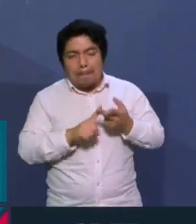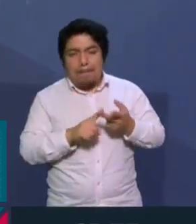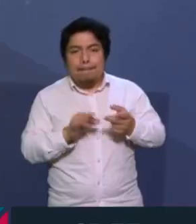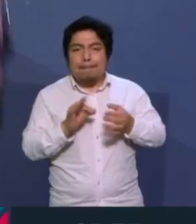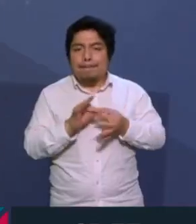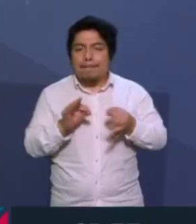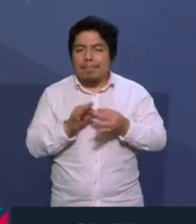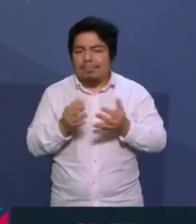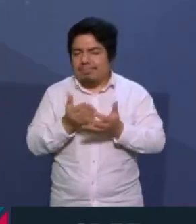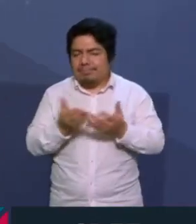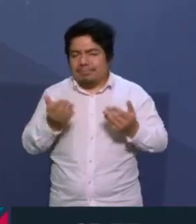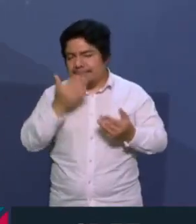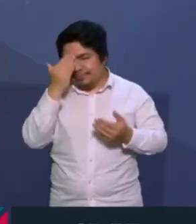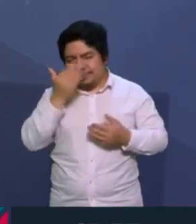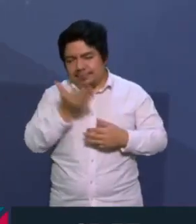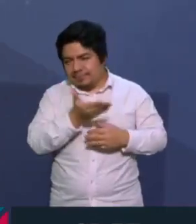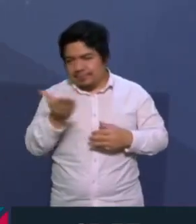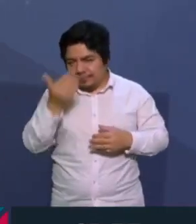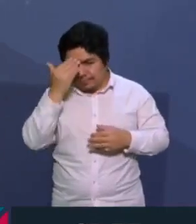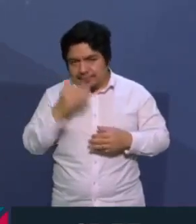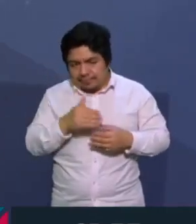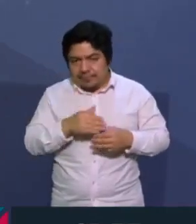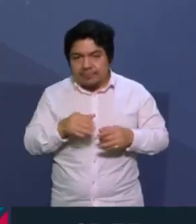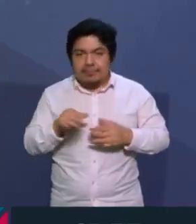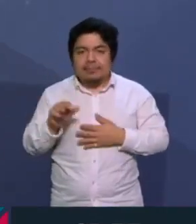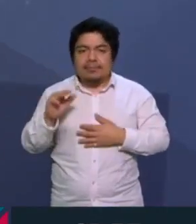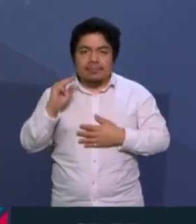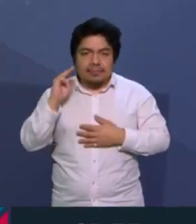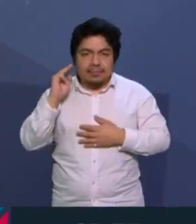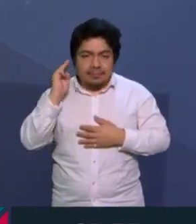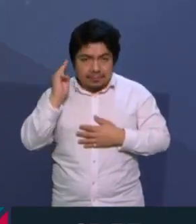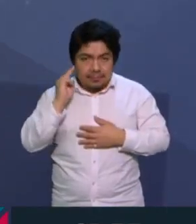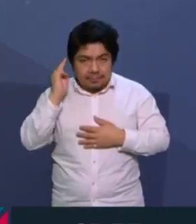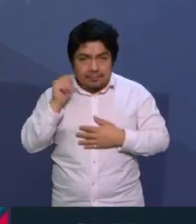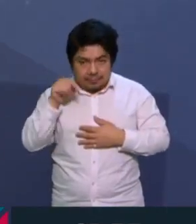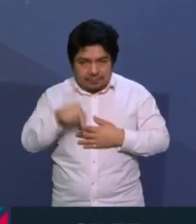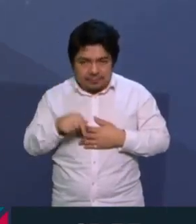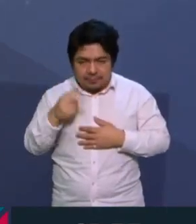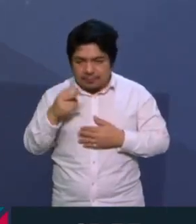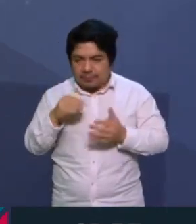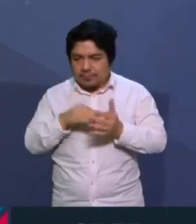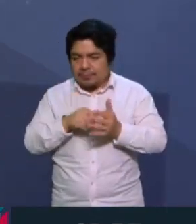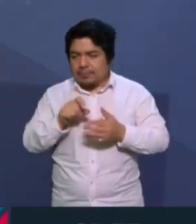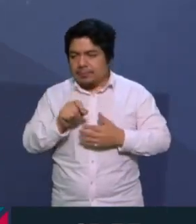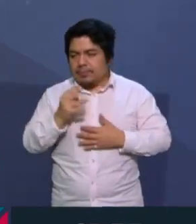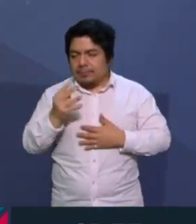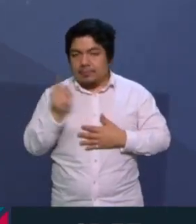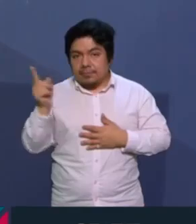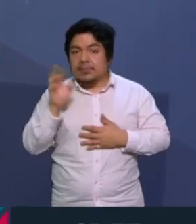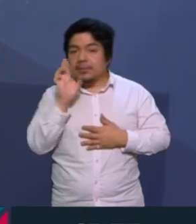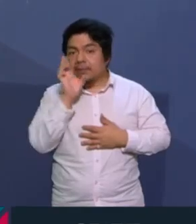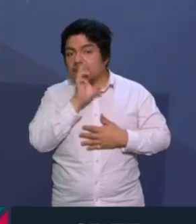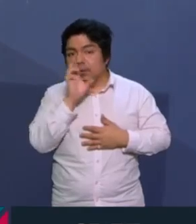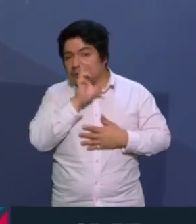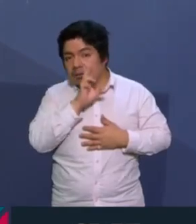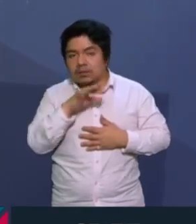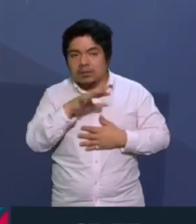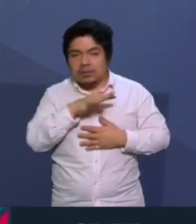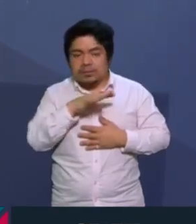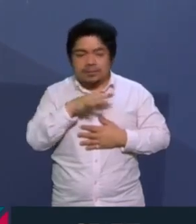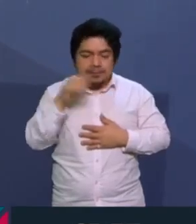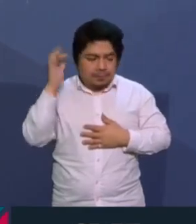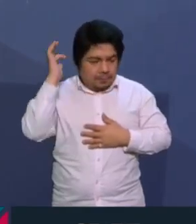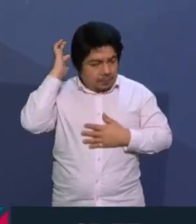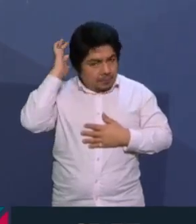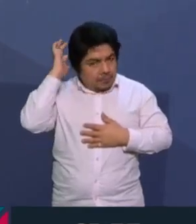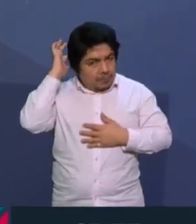marzo de este año, en Rusia se declaró, o se hizo una prohibición de lo que llamaron